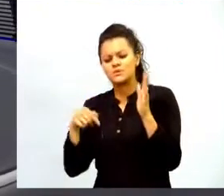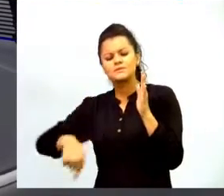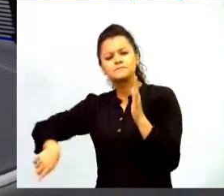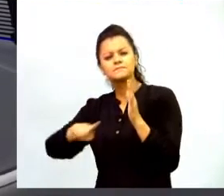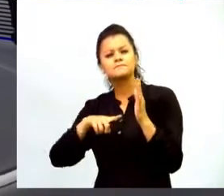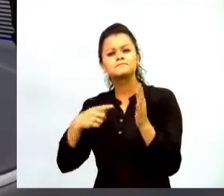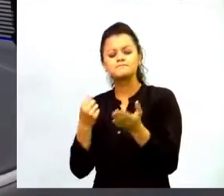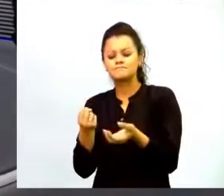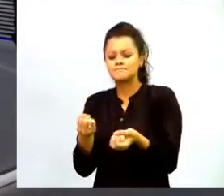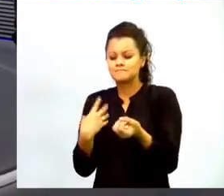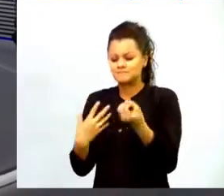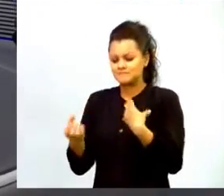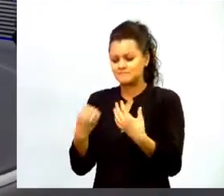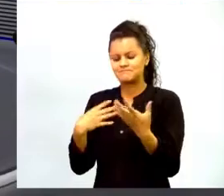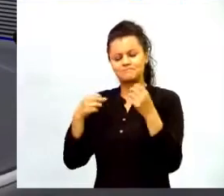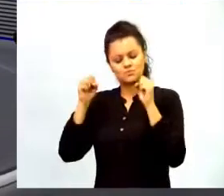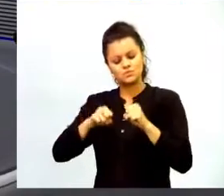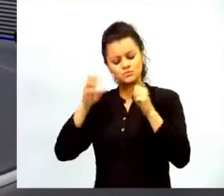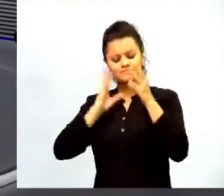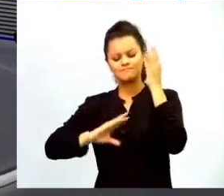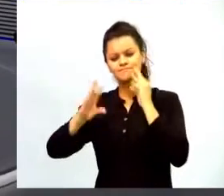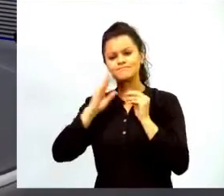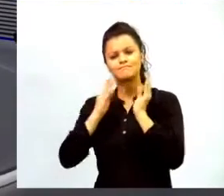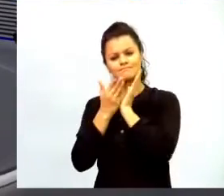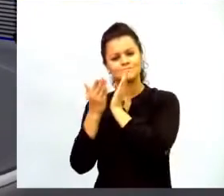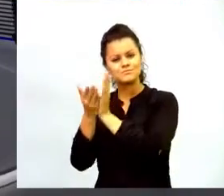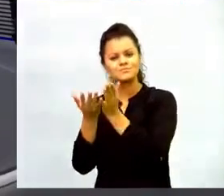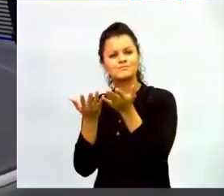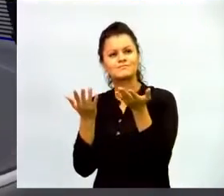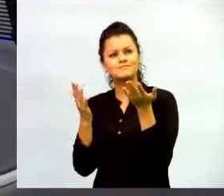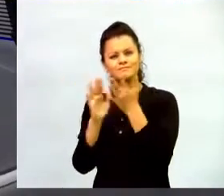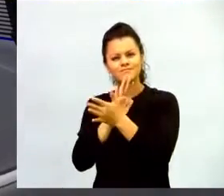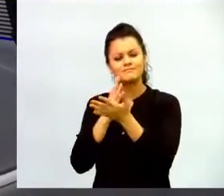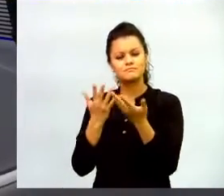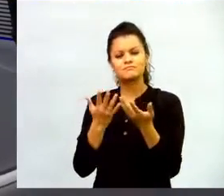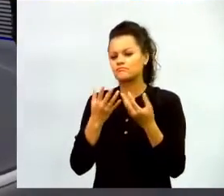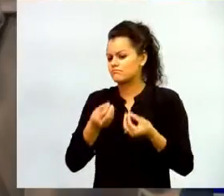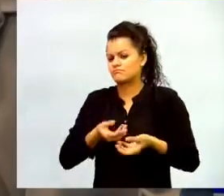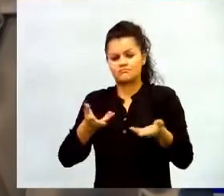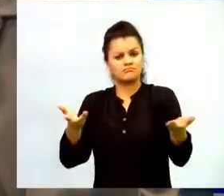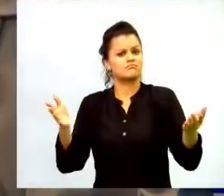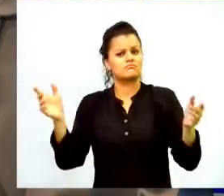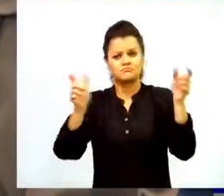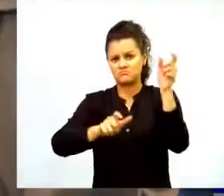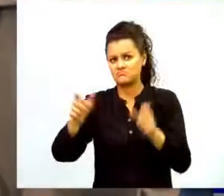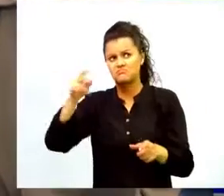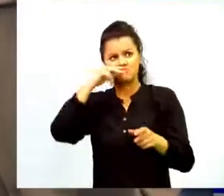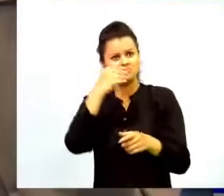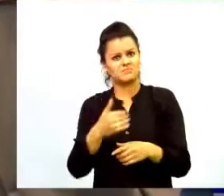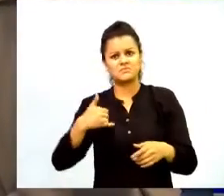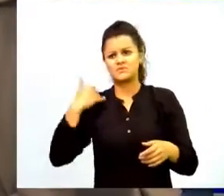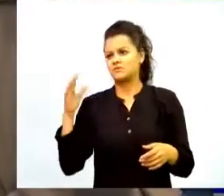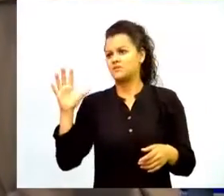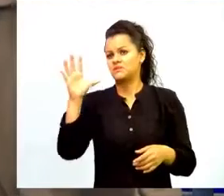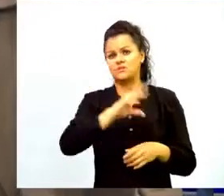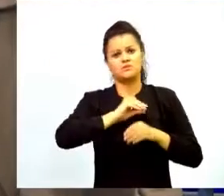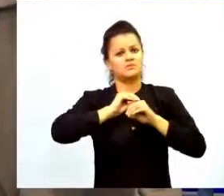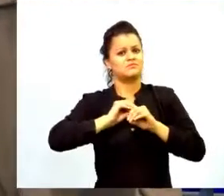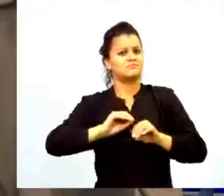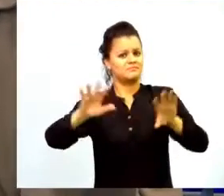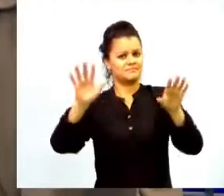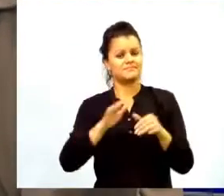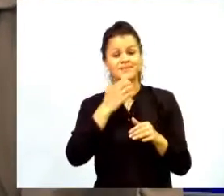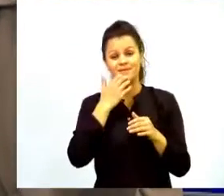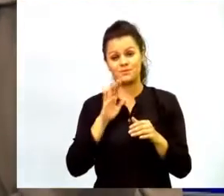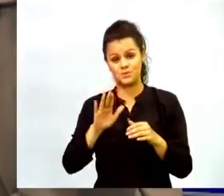experiencias educativas significativas para absolutamente todas las personas todos los jóvenes todos los niños una herramienta como